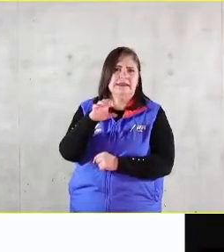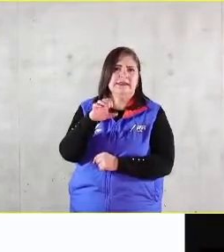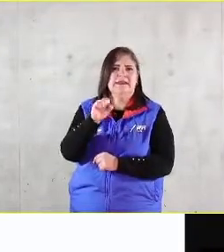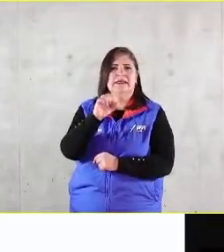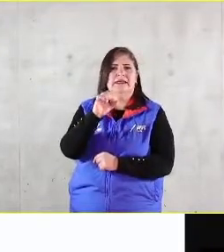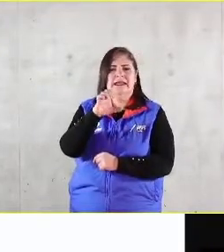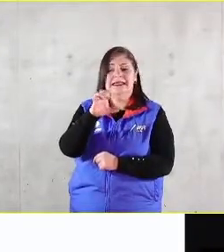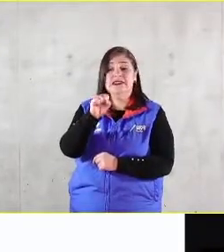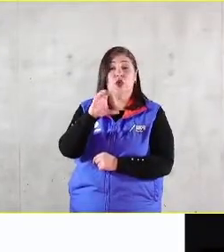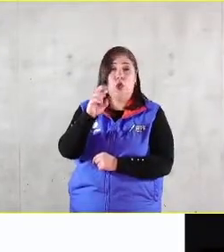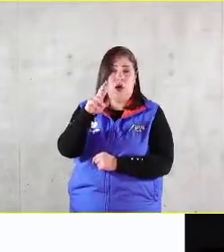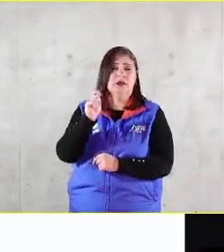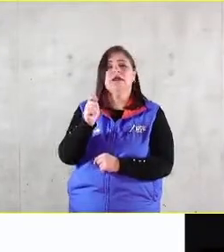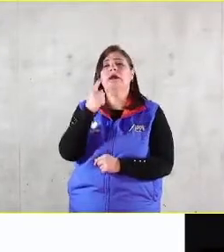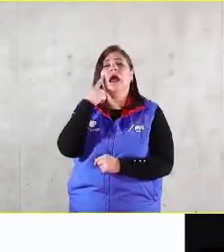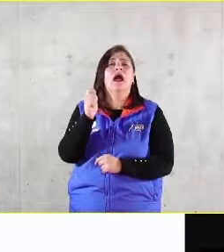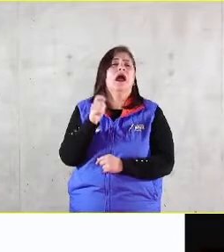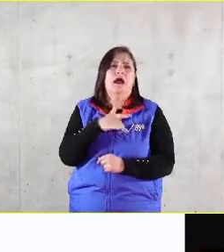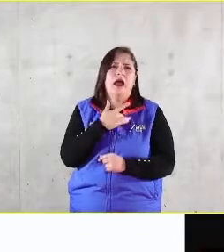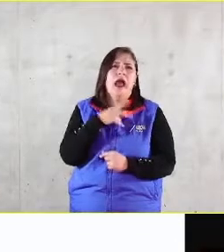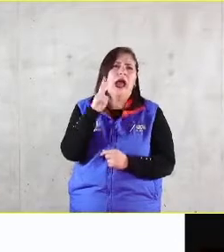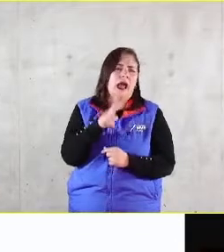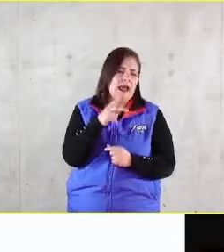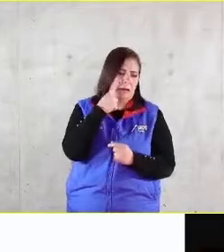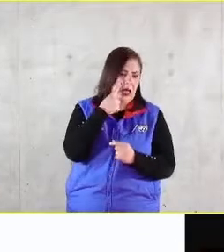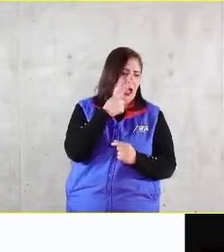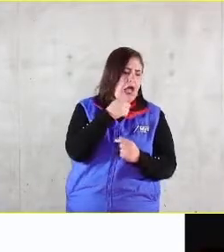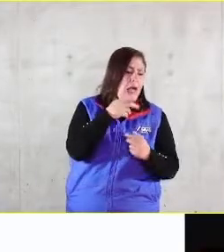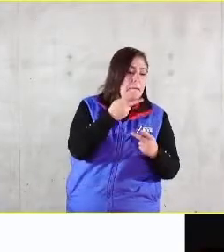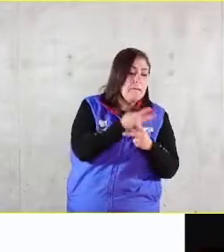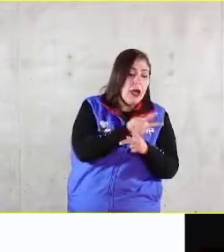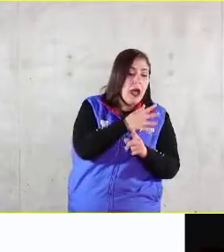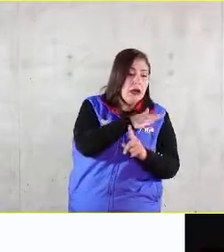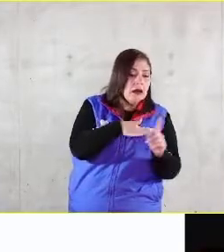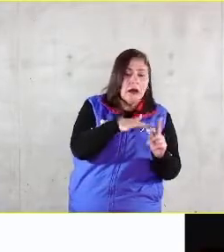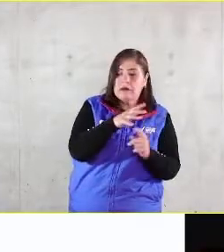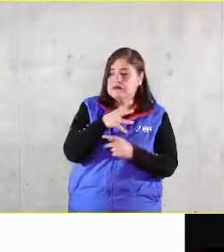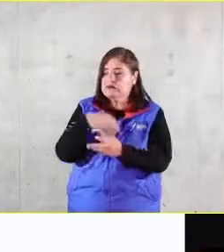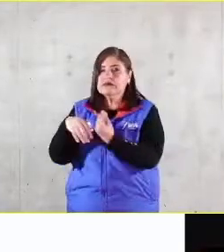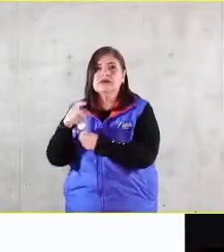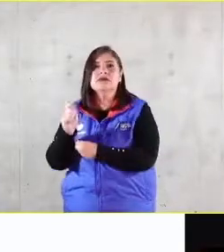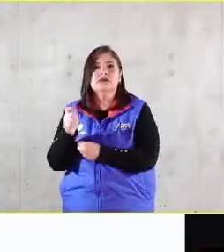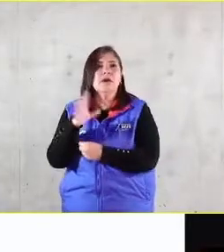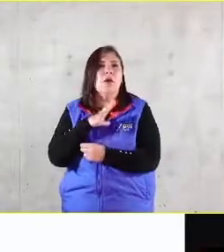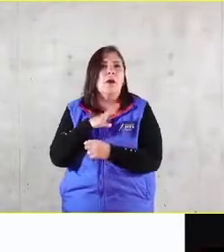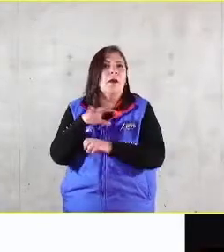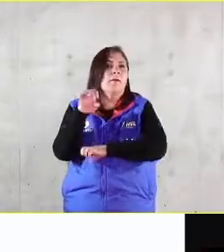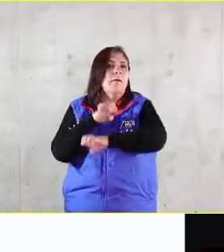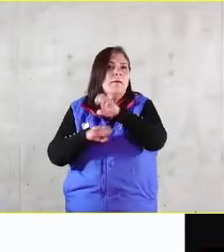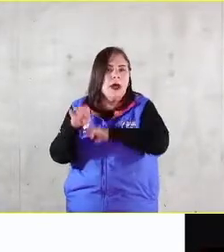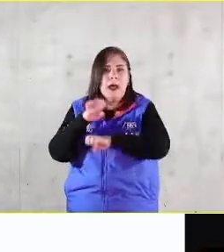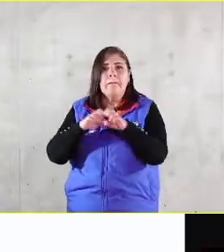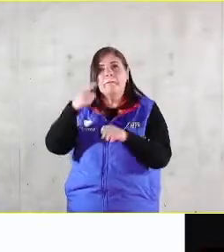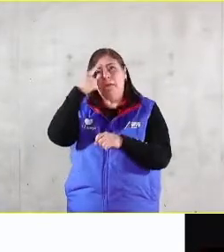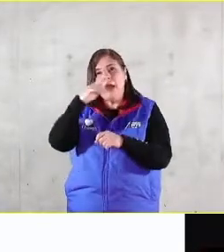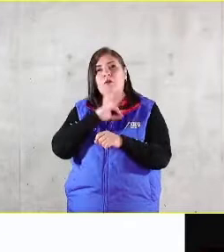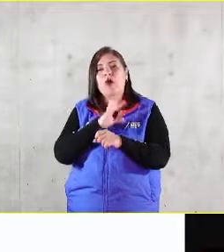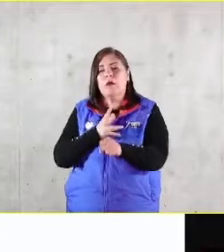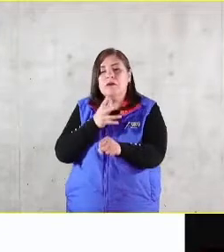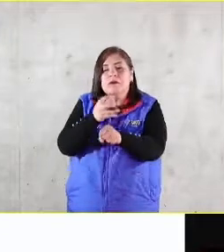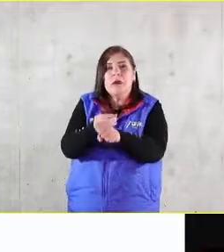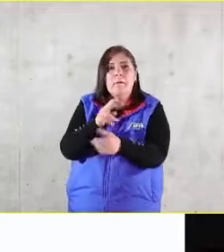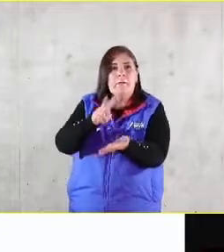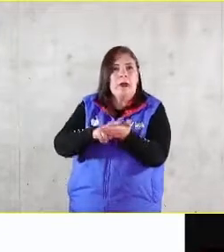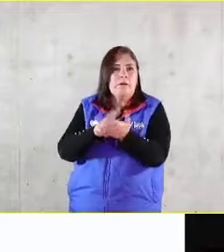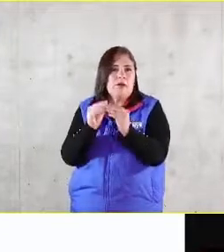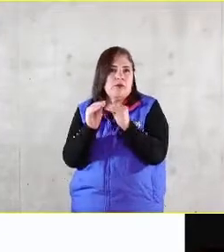relación de causa y efecto que, aunque no tengamos un Balance Scorecard, sucede en las empresas para generar valor. Y lo que